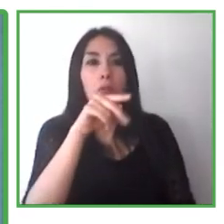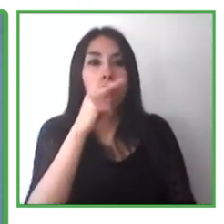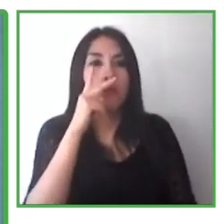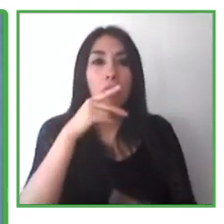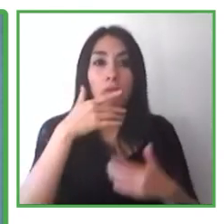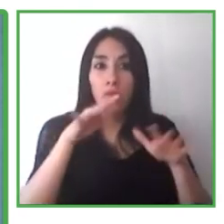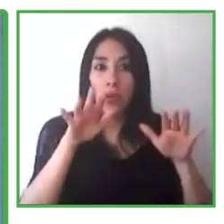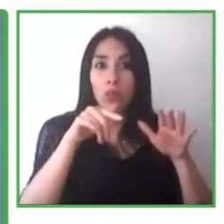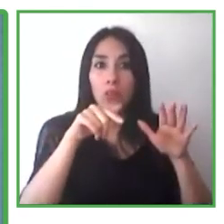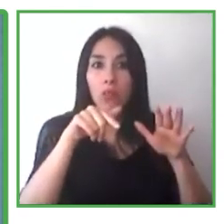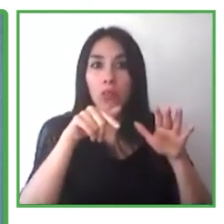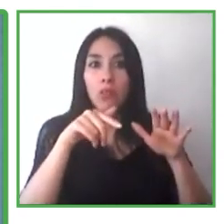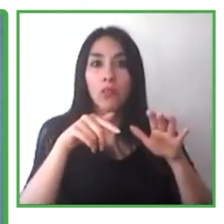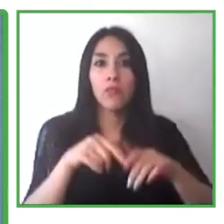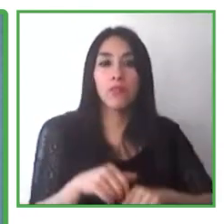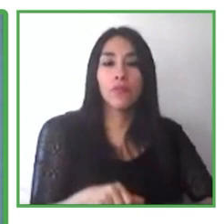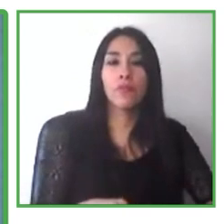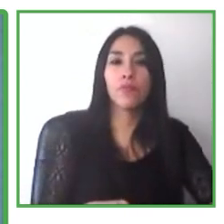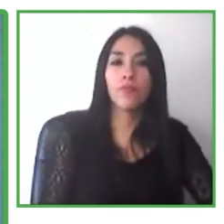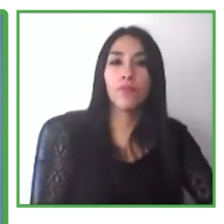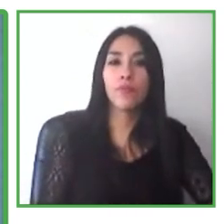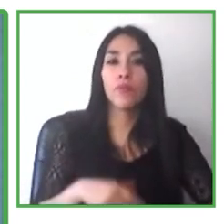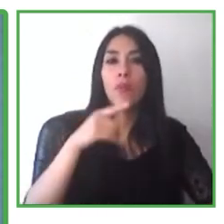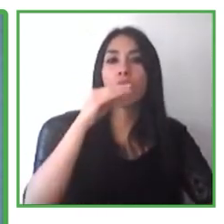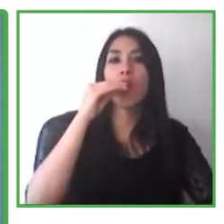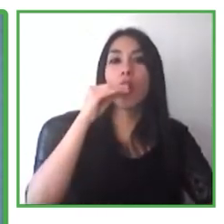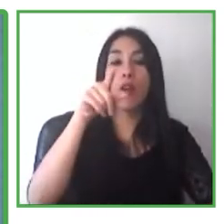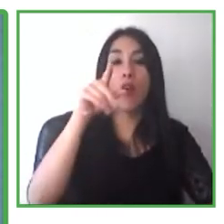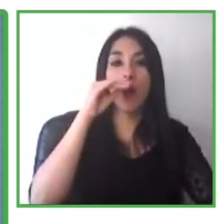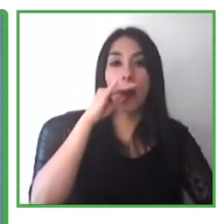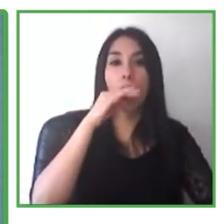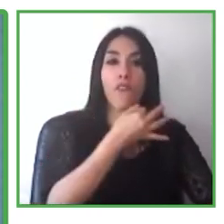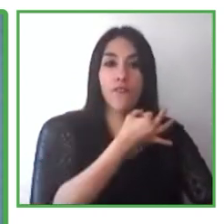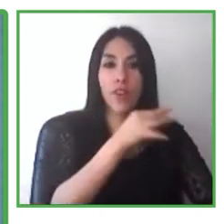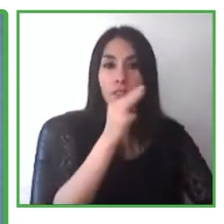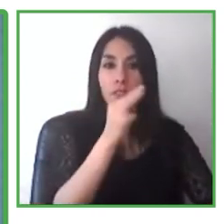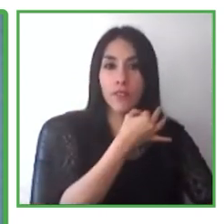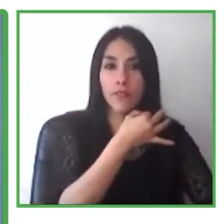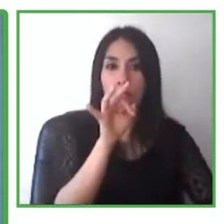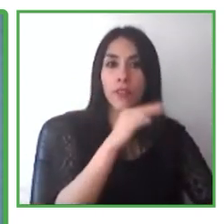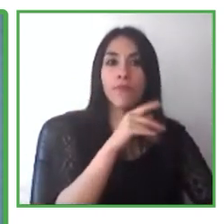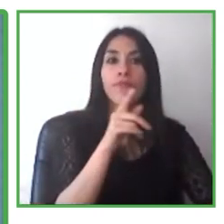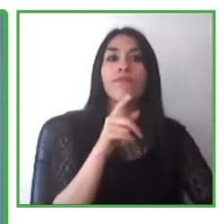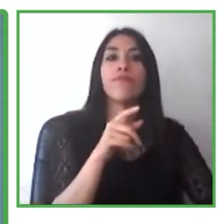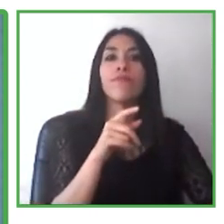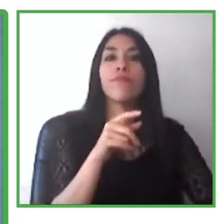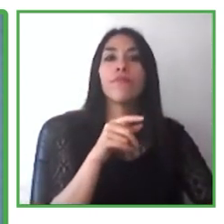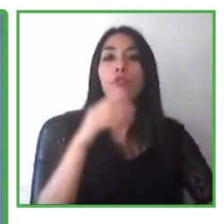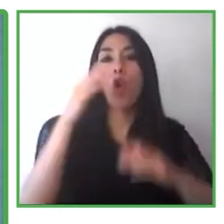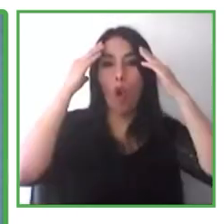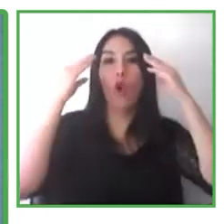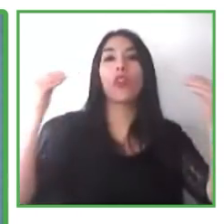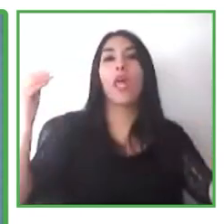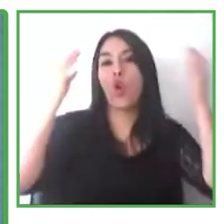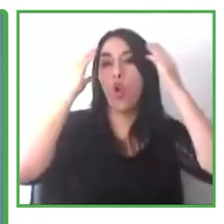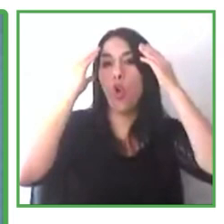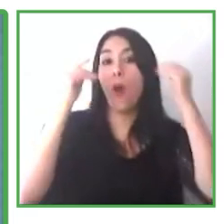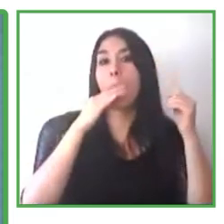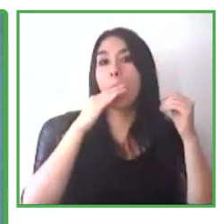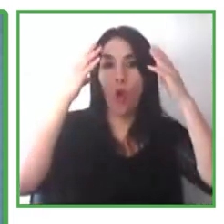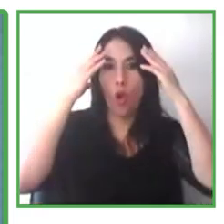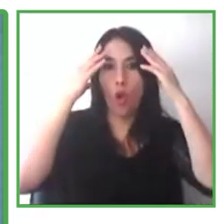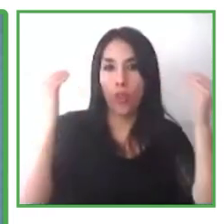holandesa de Bélgica, de hecho. ¿Qué es lo que estamos haciendo? Somos un grupo, una consultora de